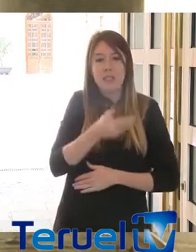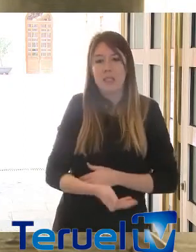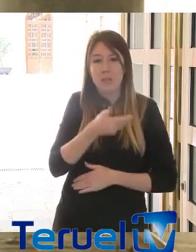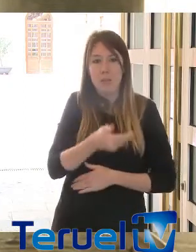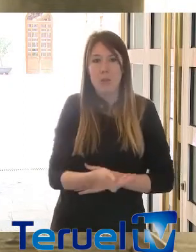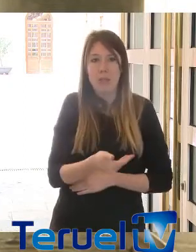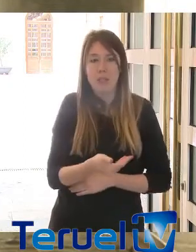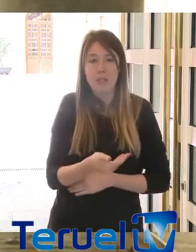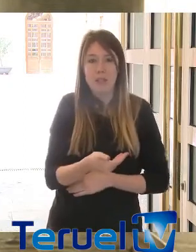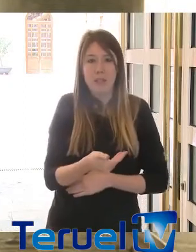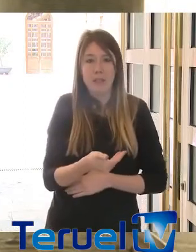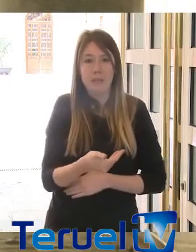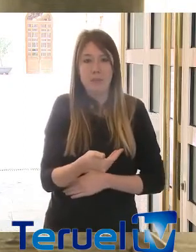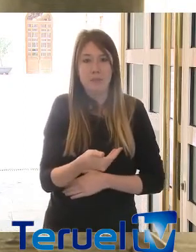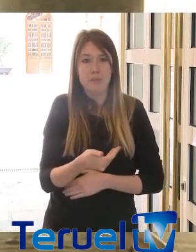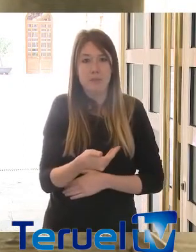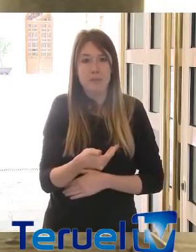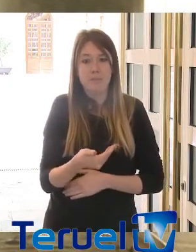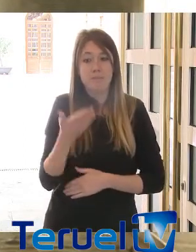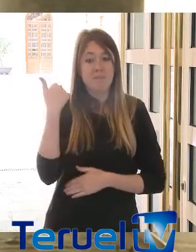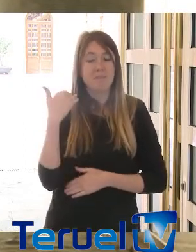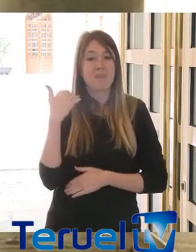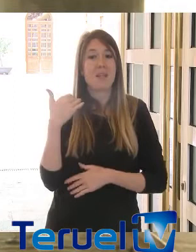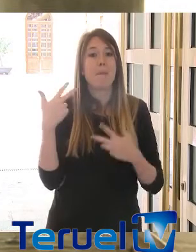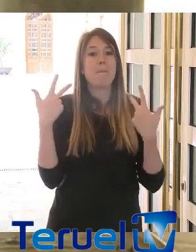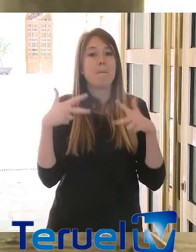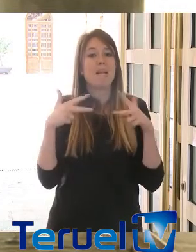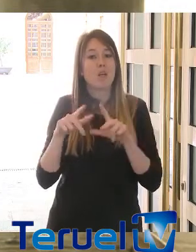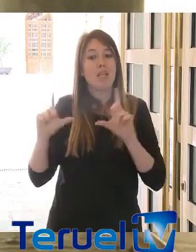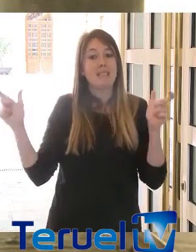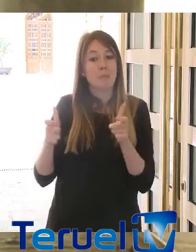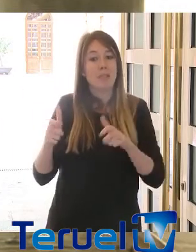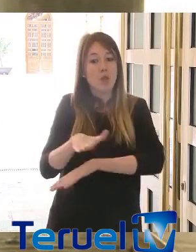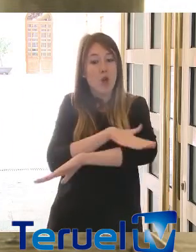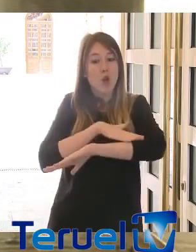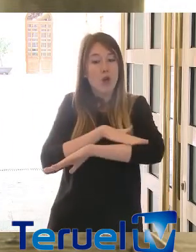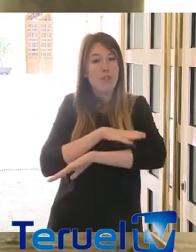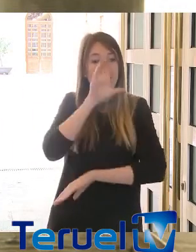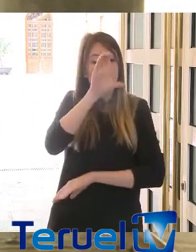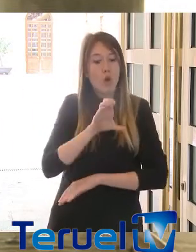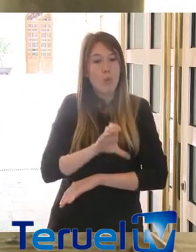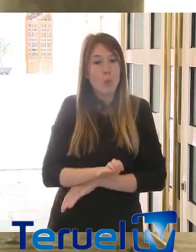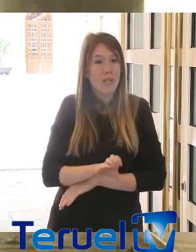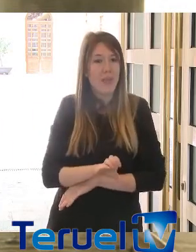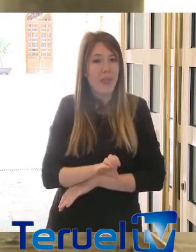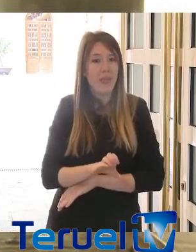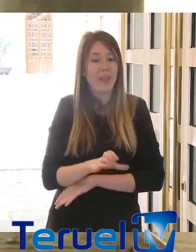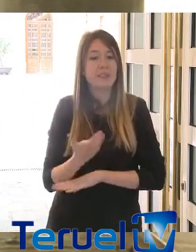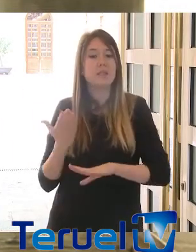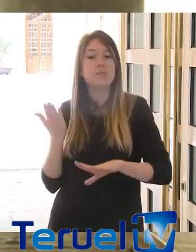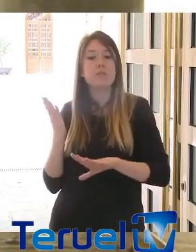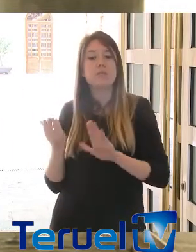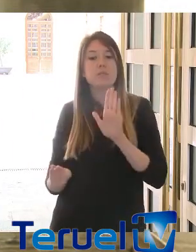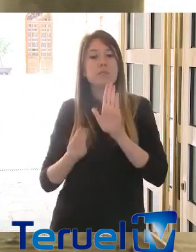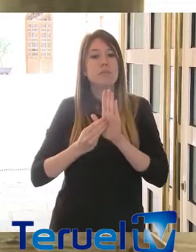expresé ya en el pleno del pasado miércoles, donde por parte del Gobierno de la comunidad se deberían haber aportado directrices